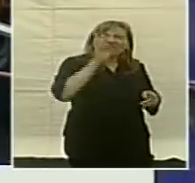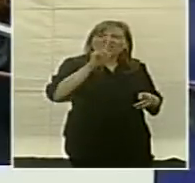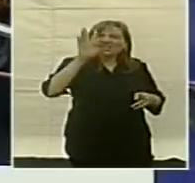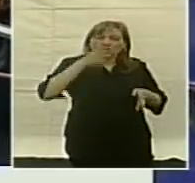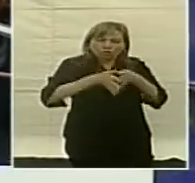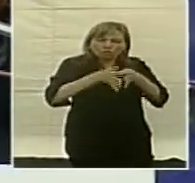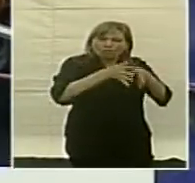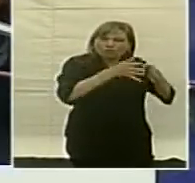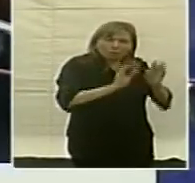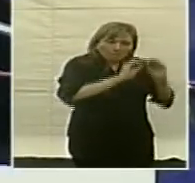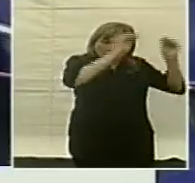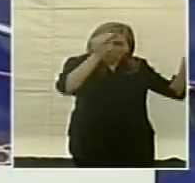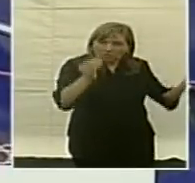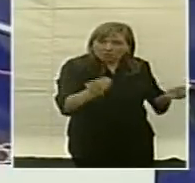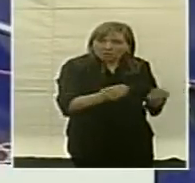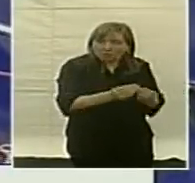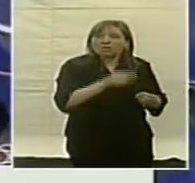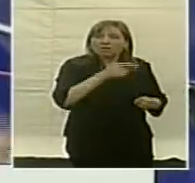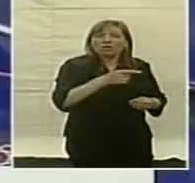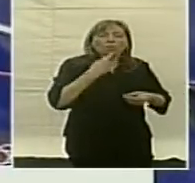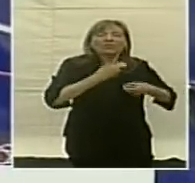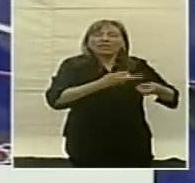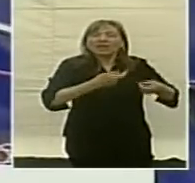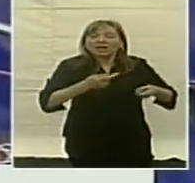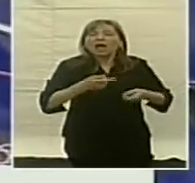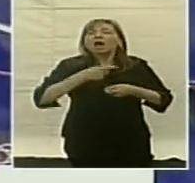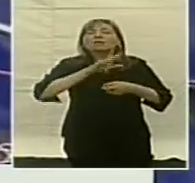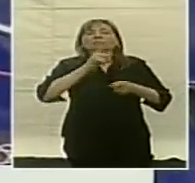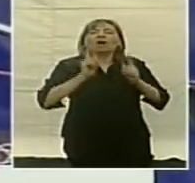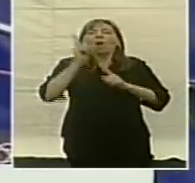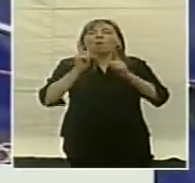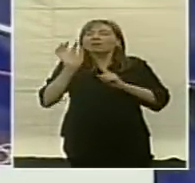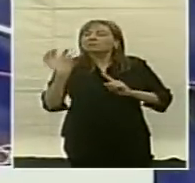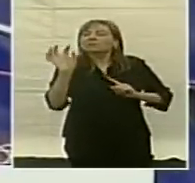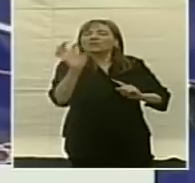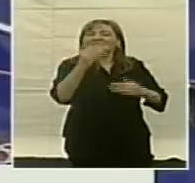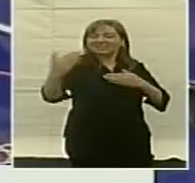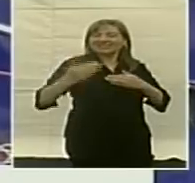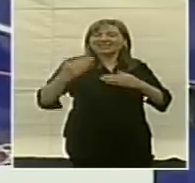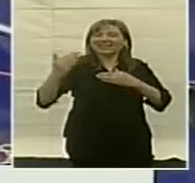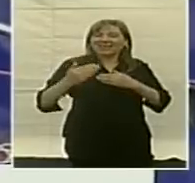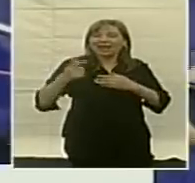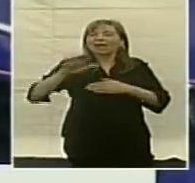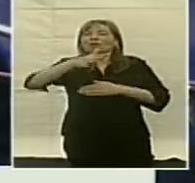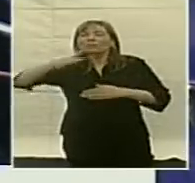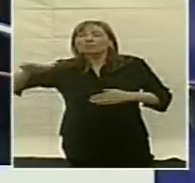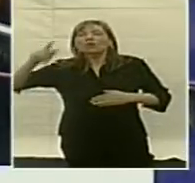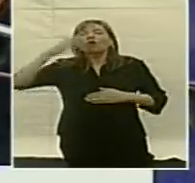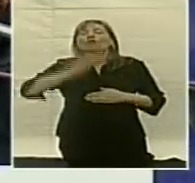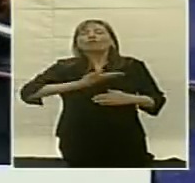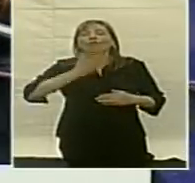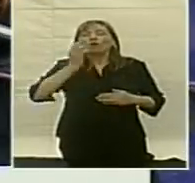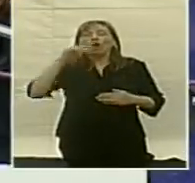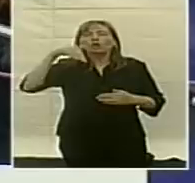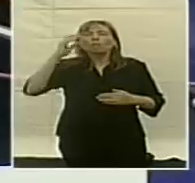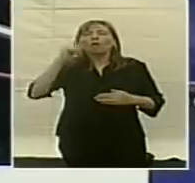permitir dar energía a las pequeñas localidades en el interior, la primera va a ser la provincia de Formosa, por eso también nos